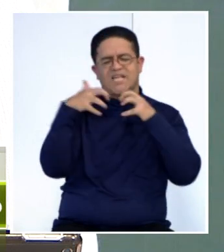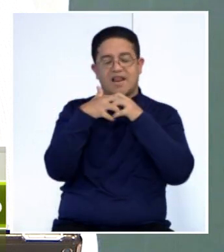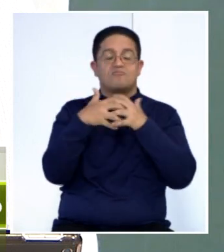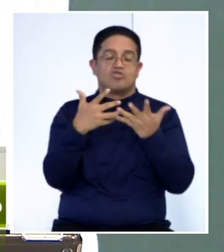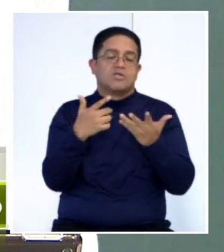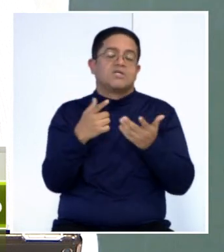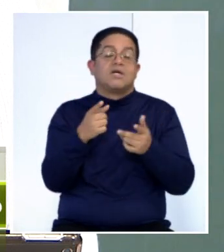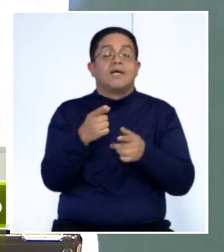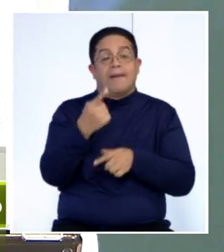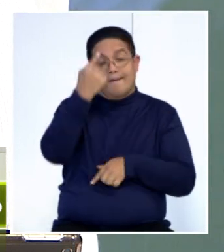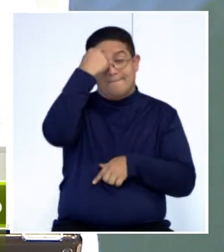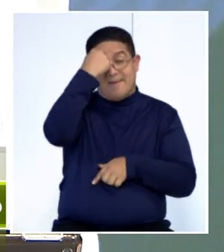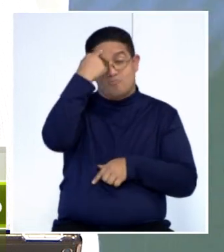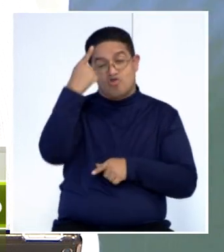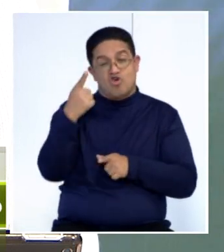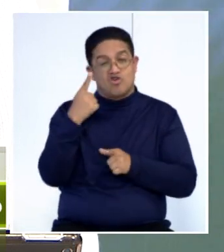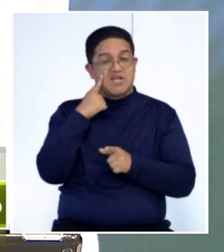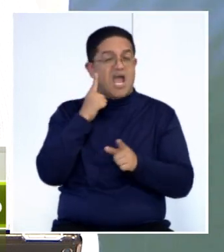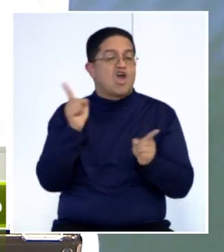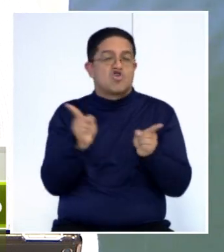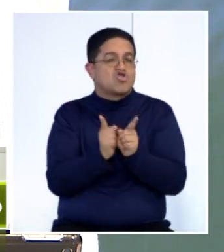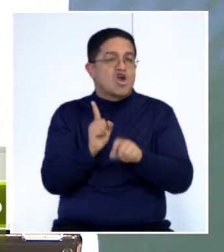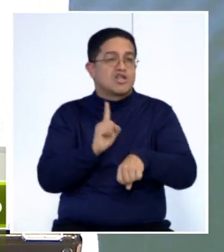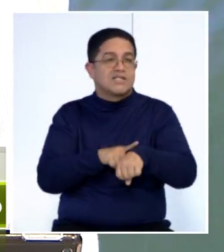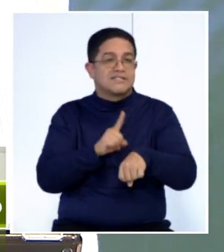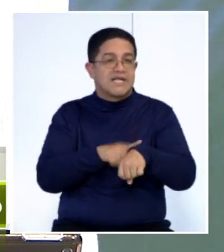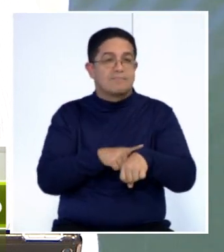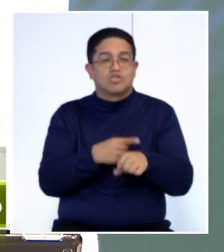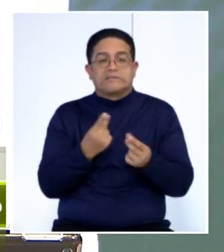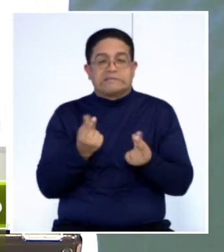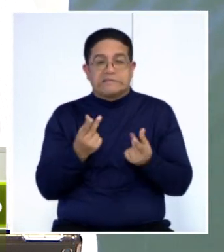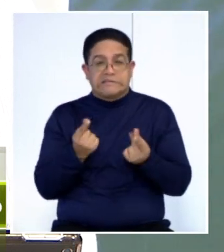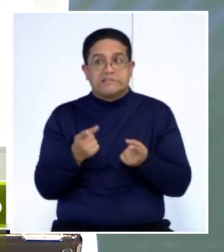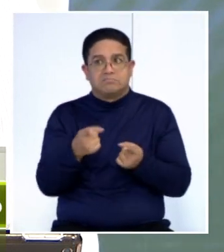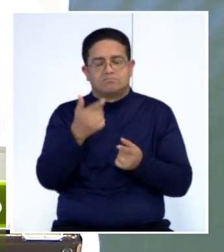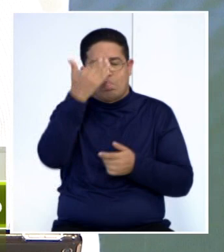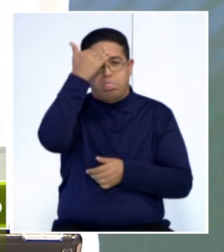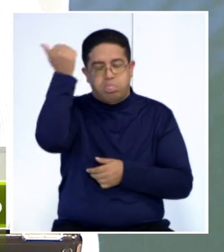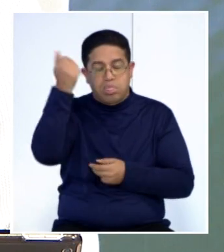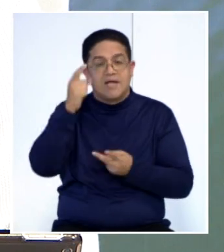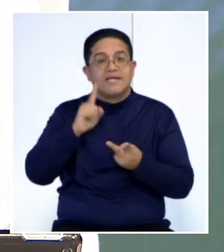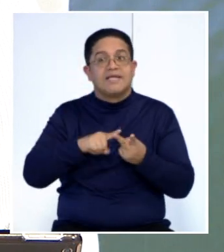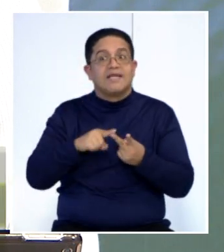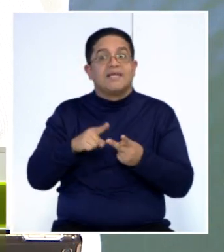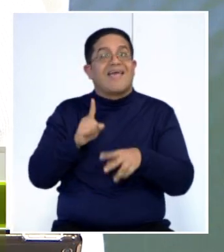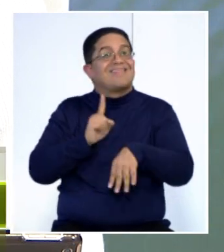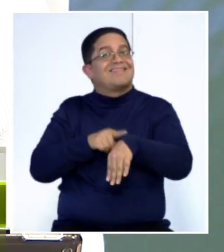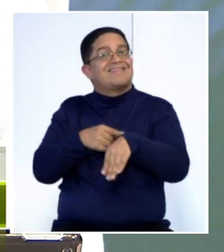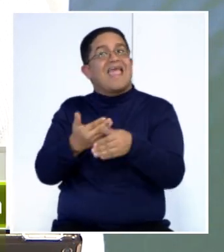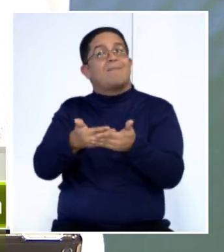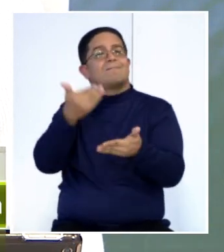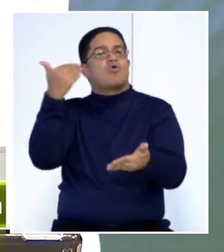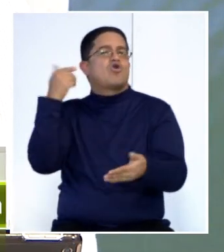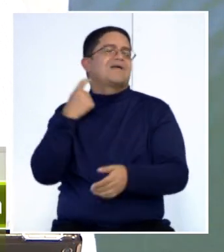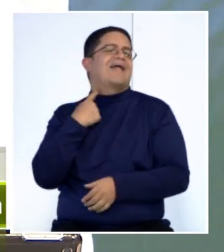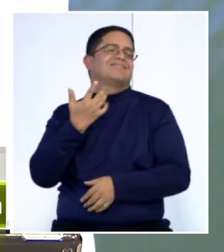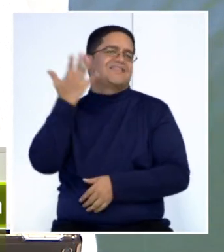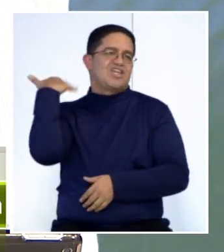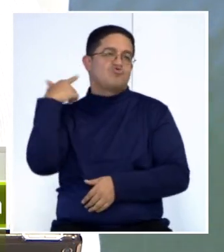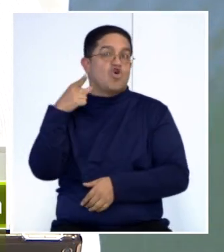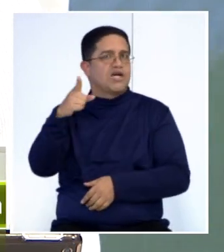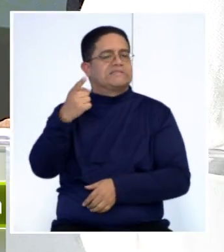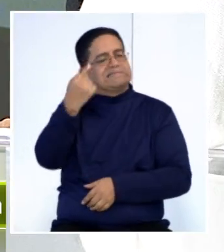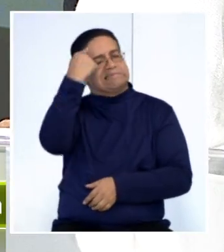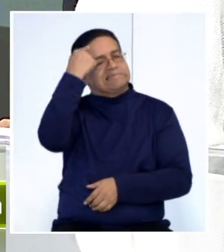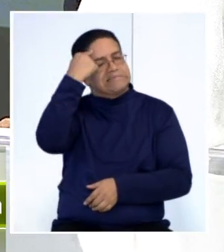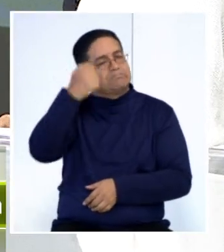memoria a corto plazo es una de las memorias más rápidas de perder y que la memoria a largo plazo, la memoria antigua, es la